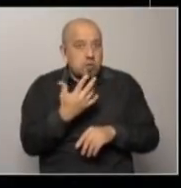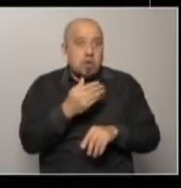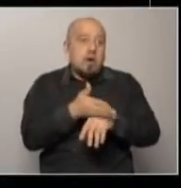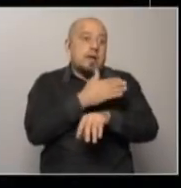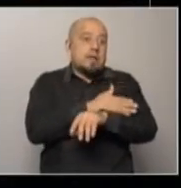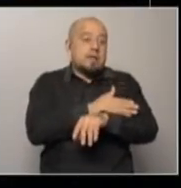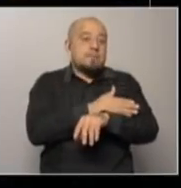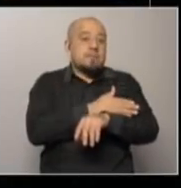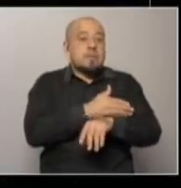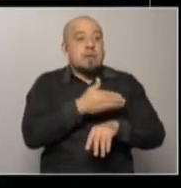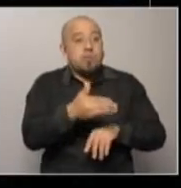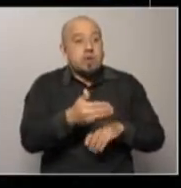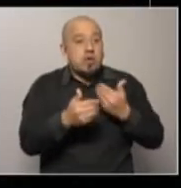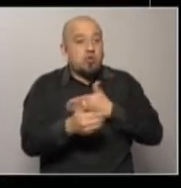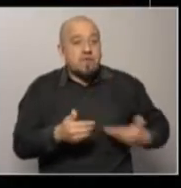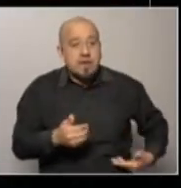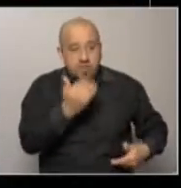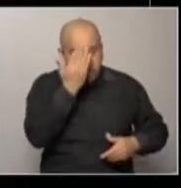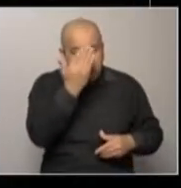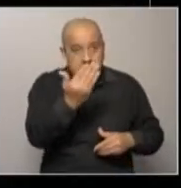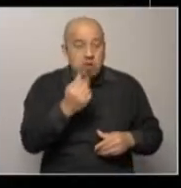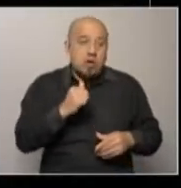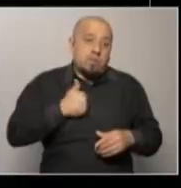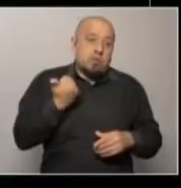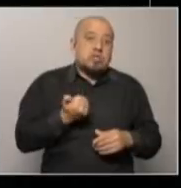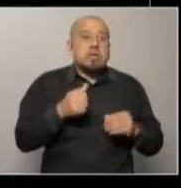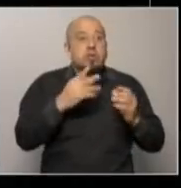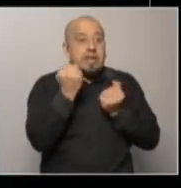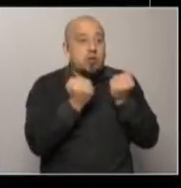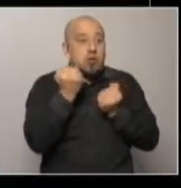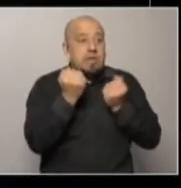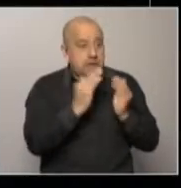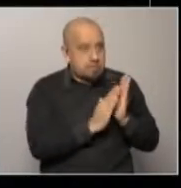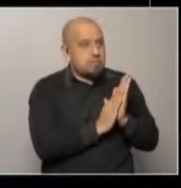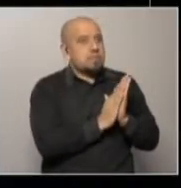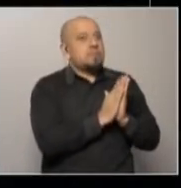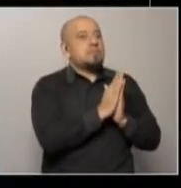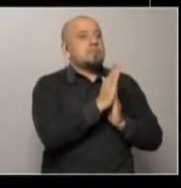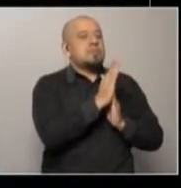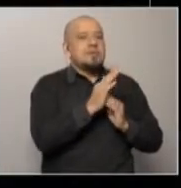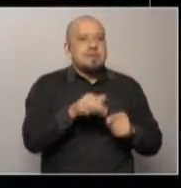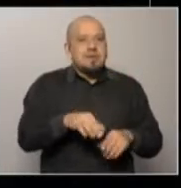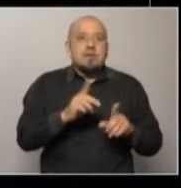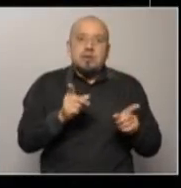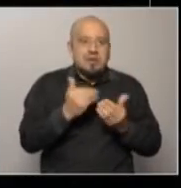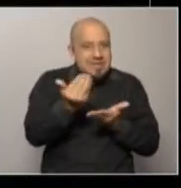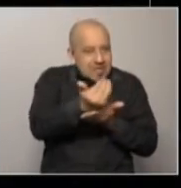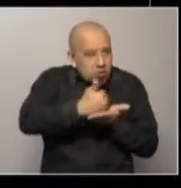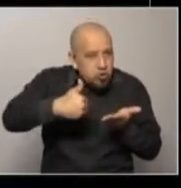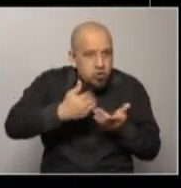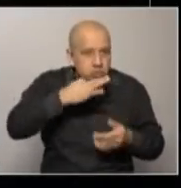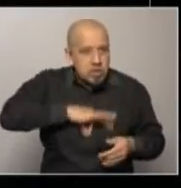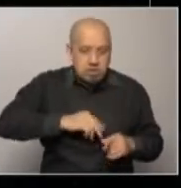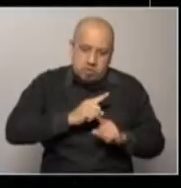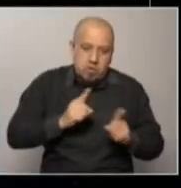serlos, ¿no? Luego, el gobierno del Frente Amplio, aprovechando una etapa de crecimiento, bueno, no generó recortes, y por tanto,